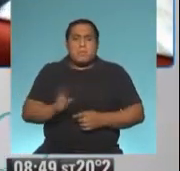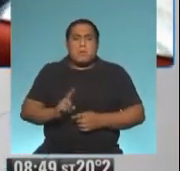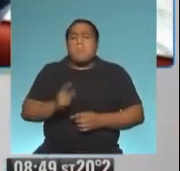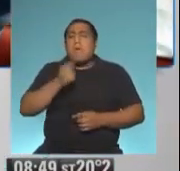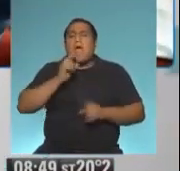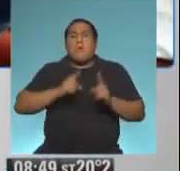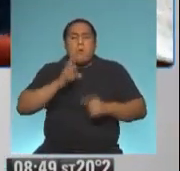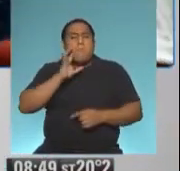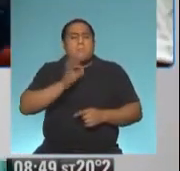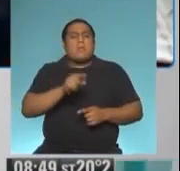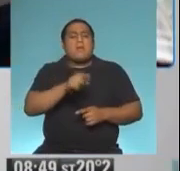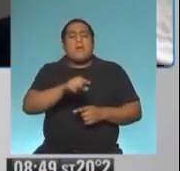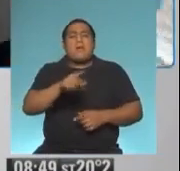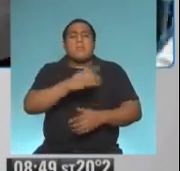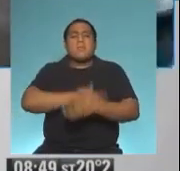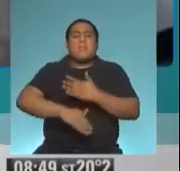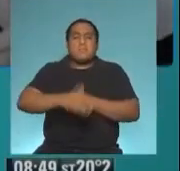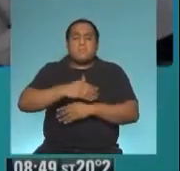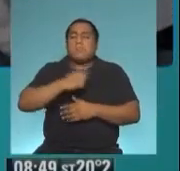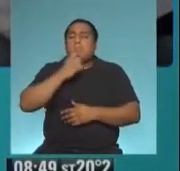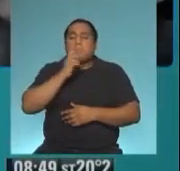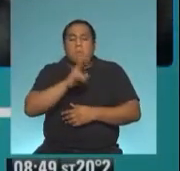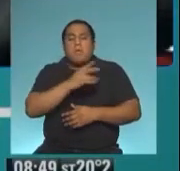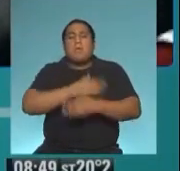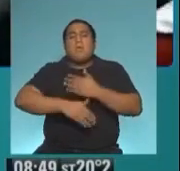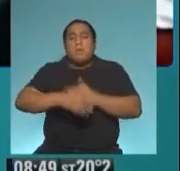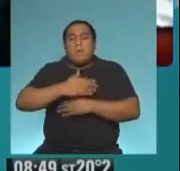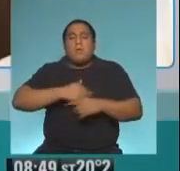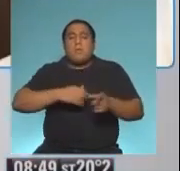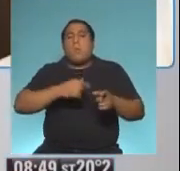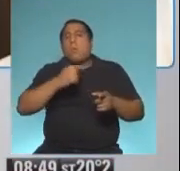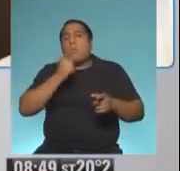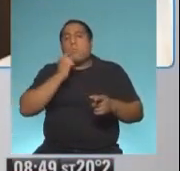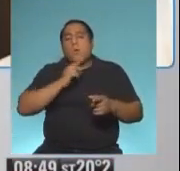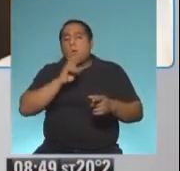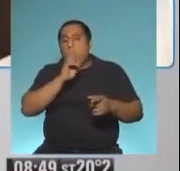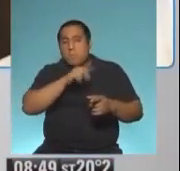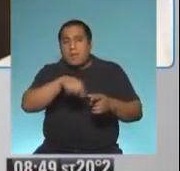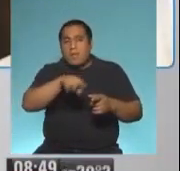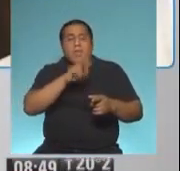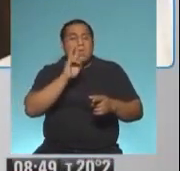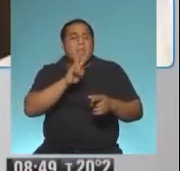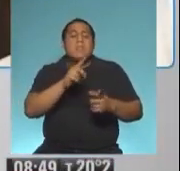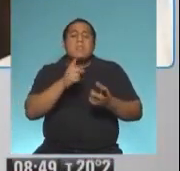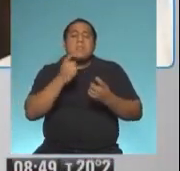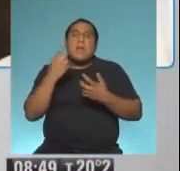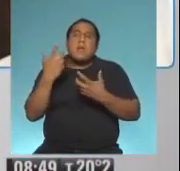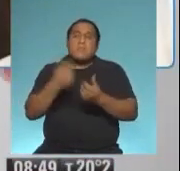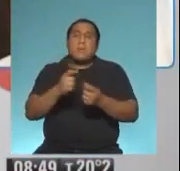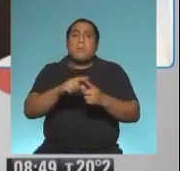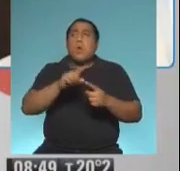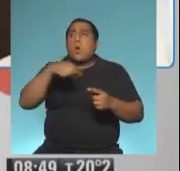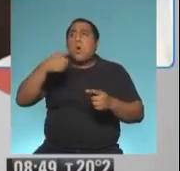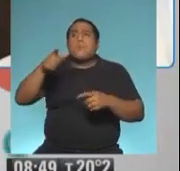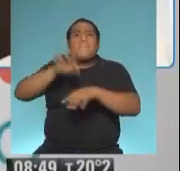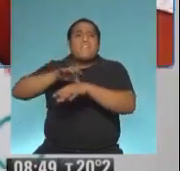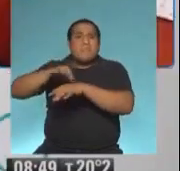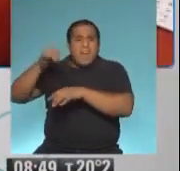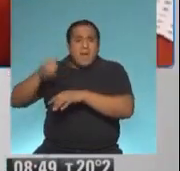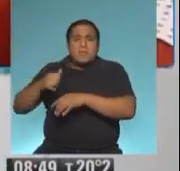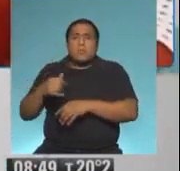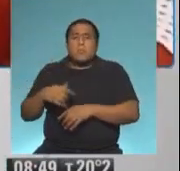las que son visibles, nosotros vemos que esas personas, esas mujeres y esos hombres necesitan de esa ayuda. Ahora hay un montón de enfermedades